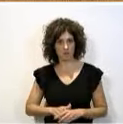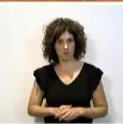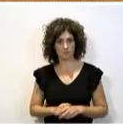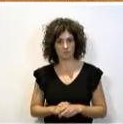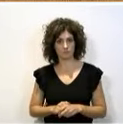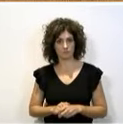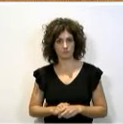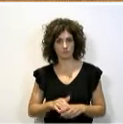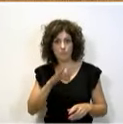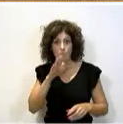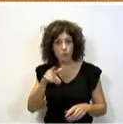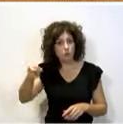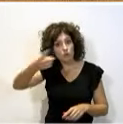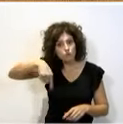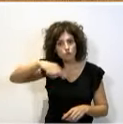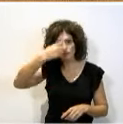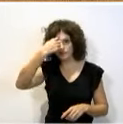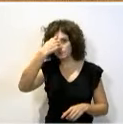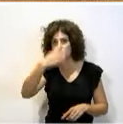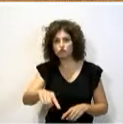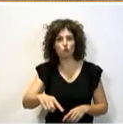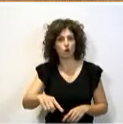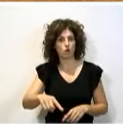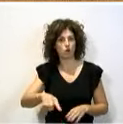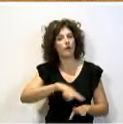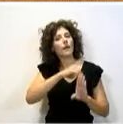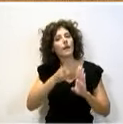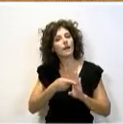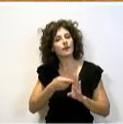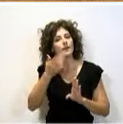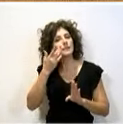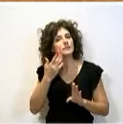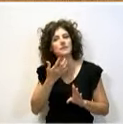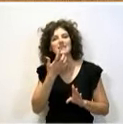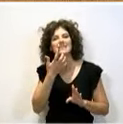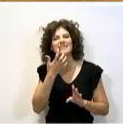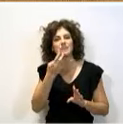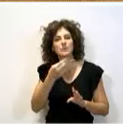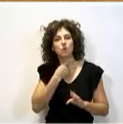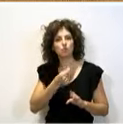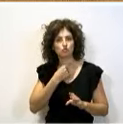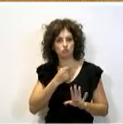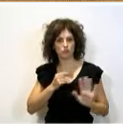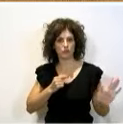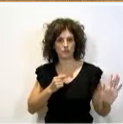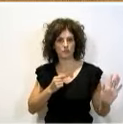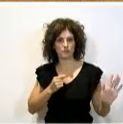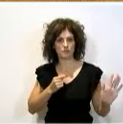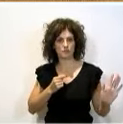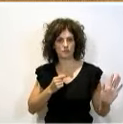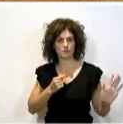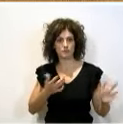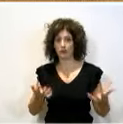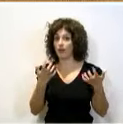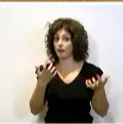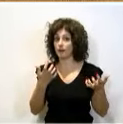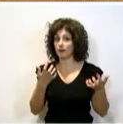Porque ustedes solo legitiman el resultado electoral cuando les gusta el resultado, cuando gana.